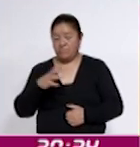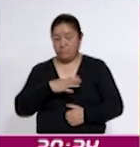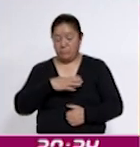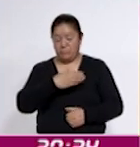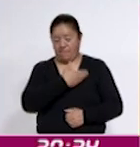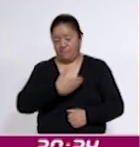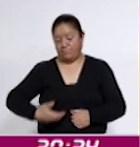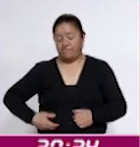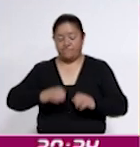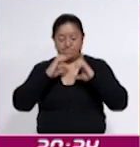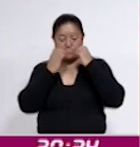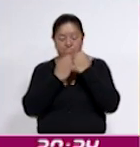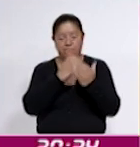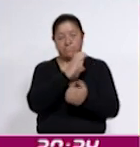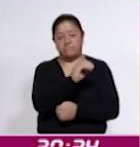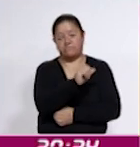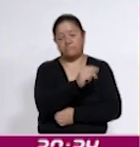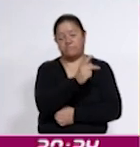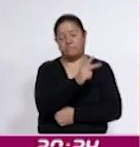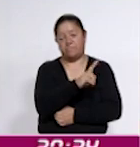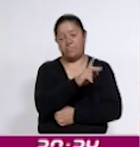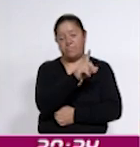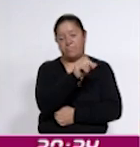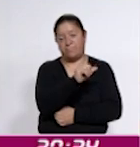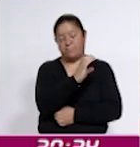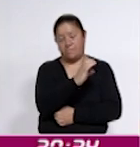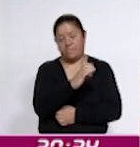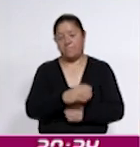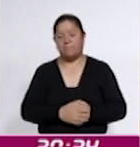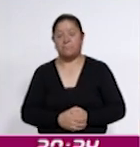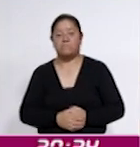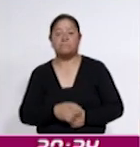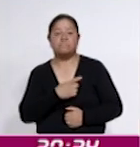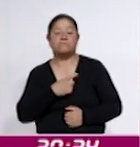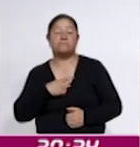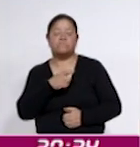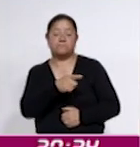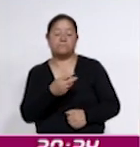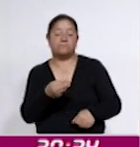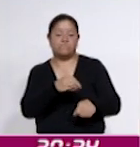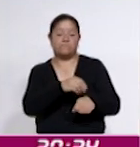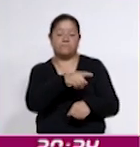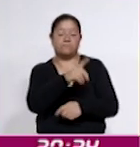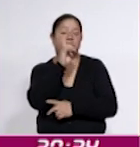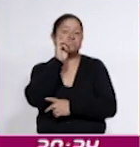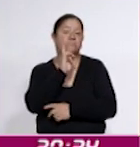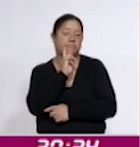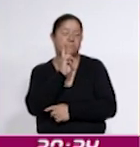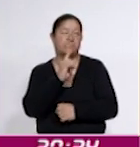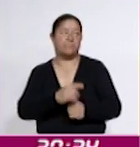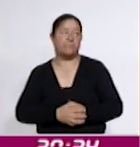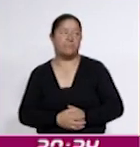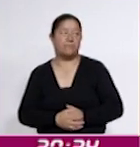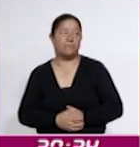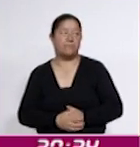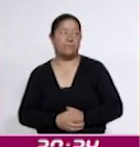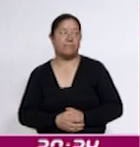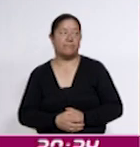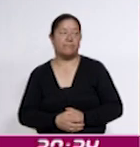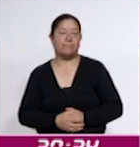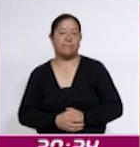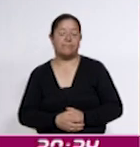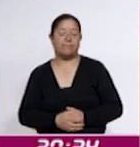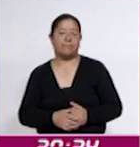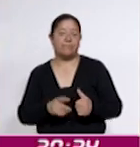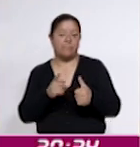Comunidad de Santa María Acapulac y en Tetla de la Solidaridad deberá postular una mujer. El primer asunto